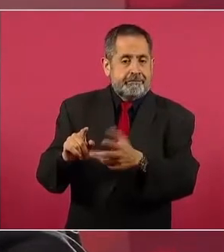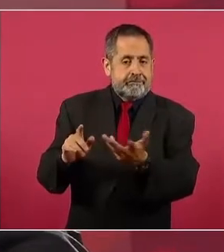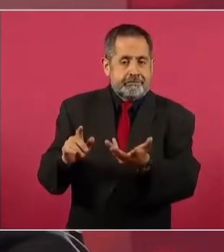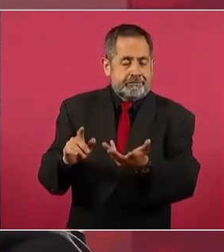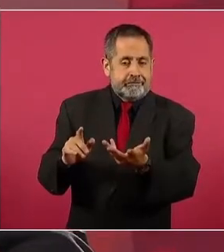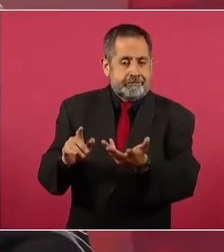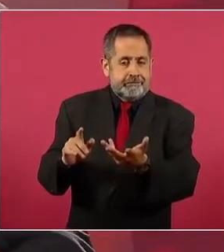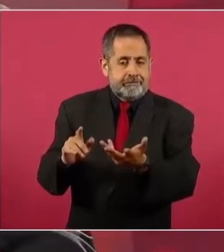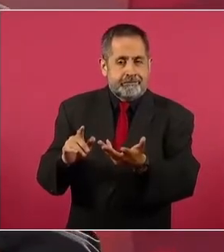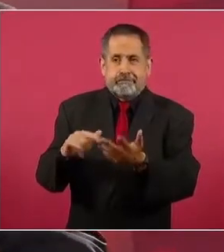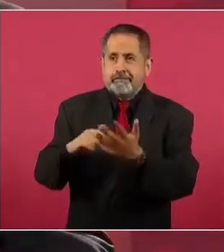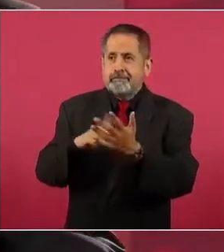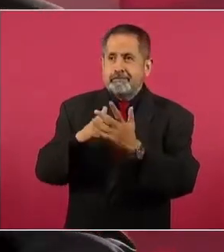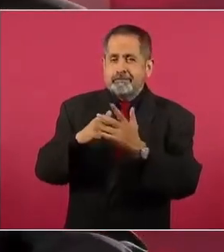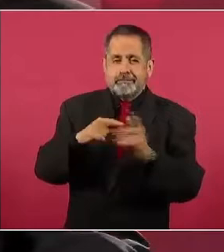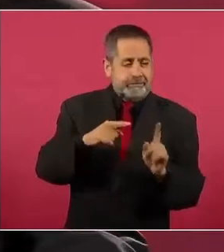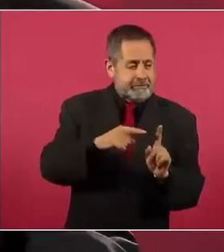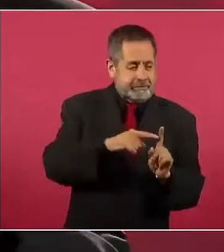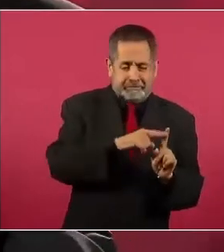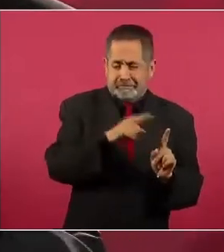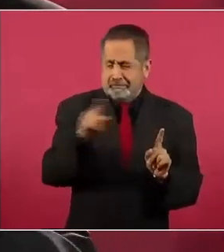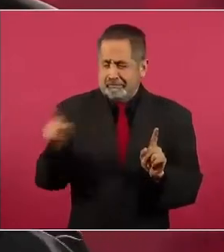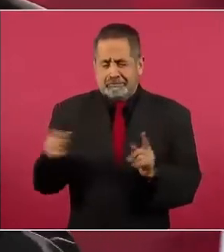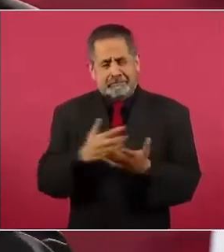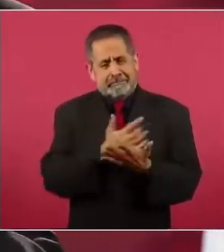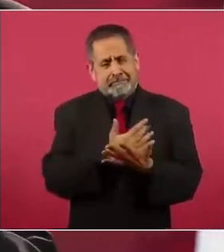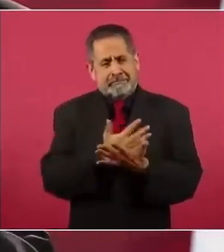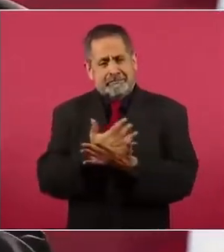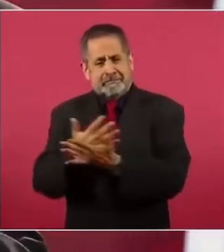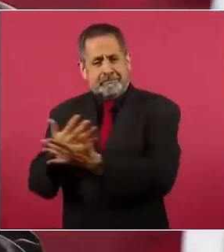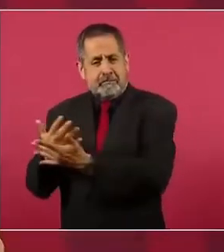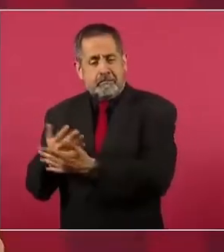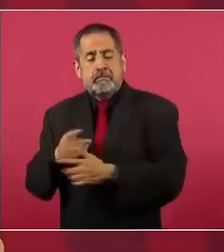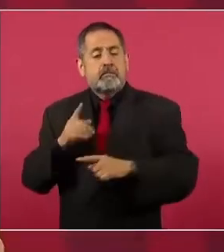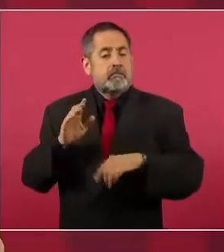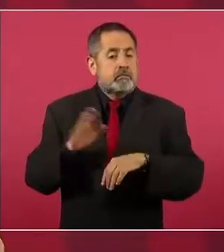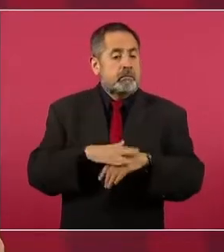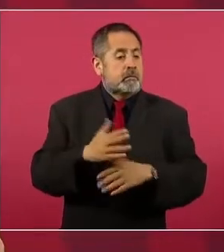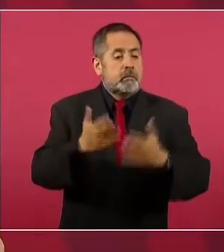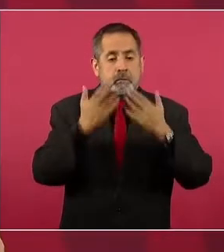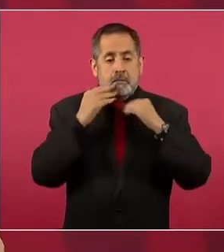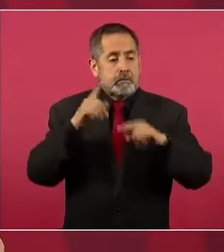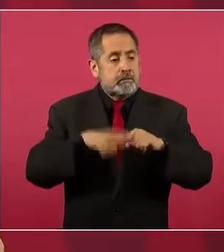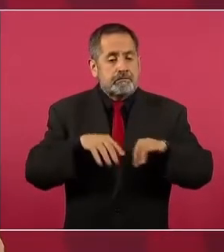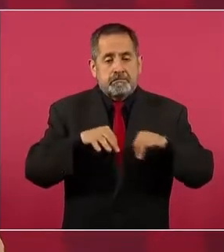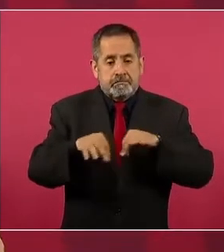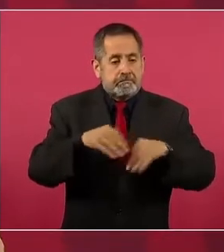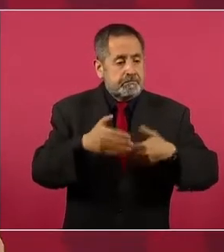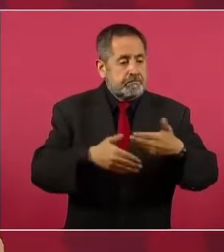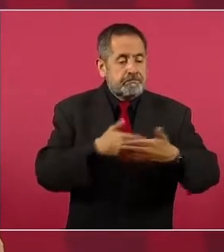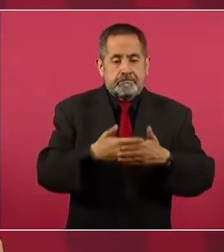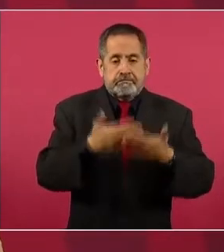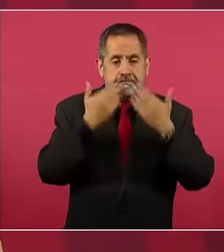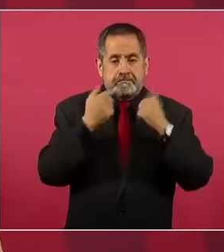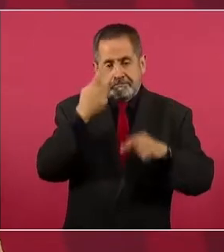Y tuvieron que esperar porque no habían trabajadores para